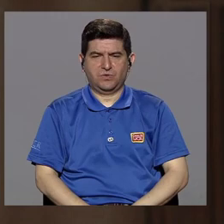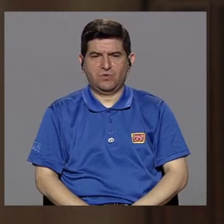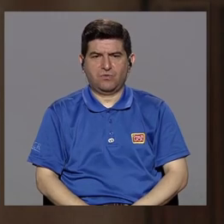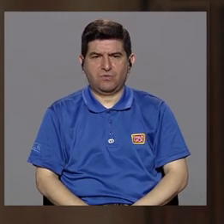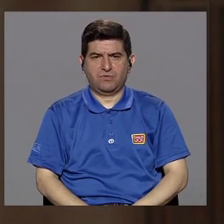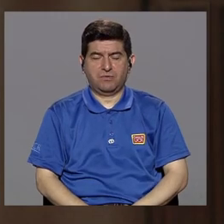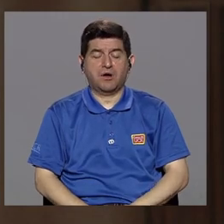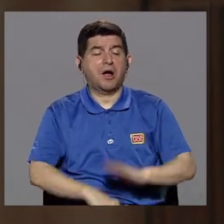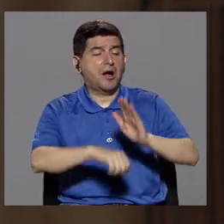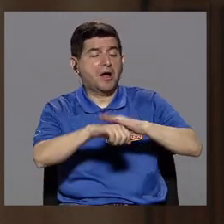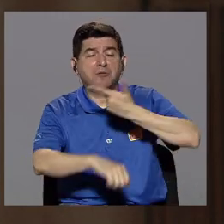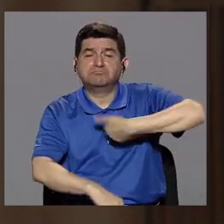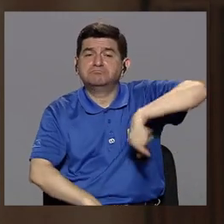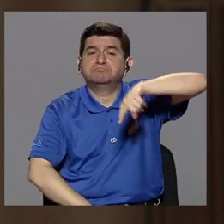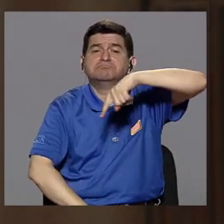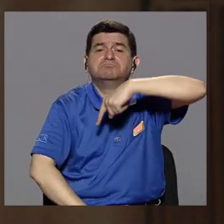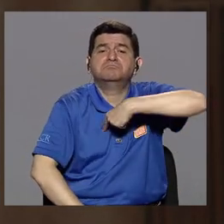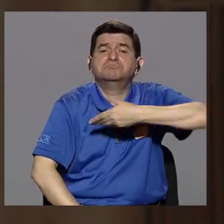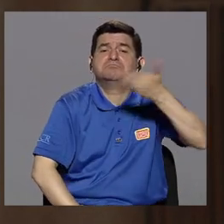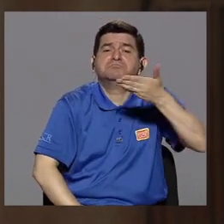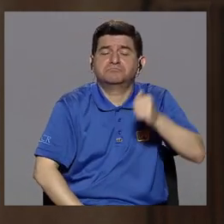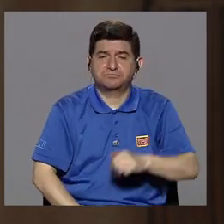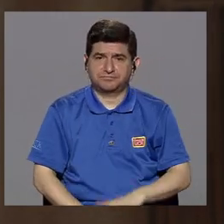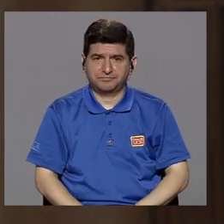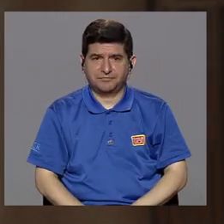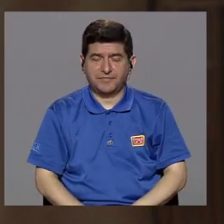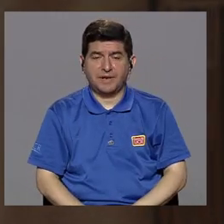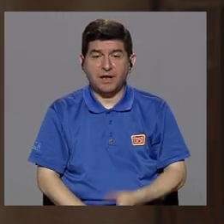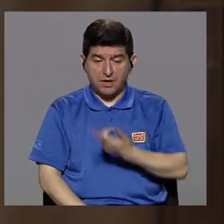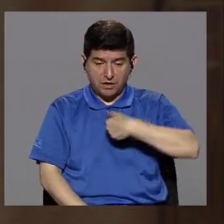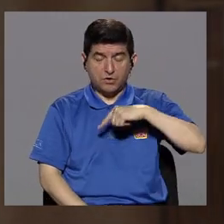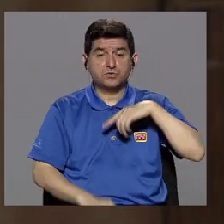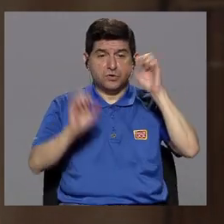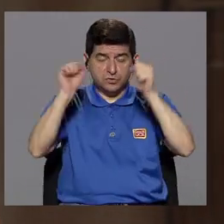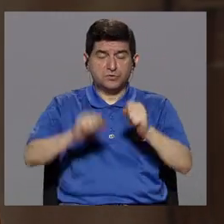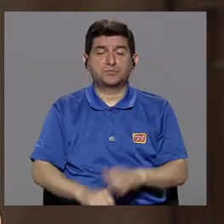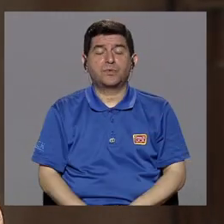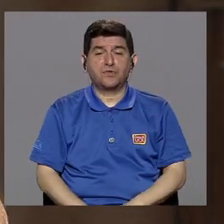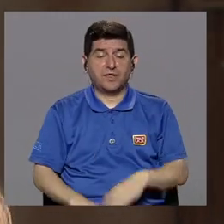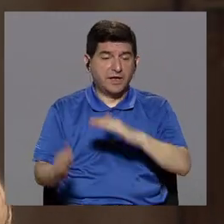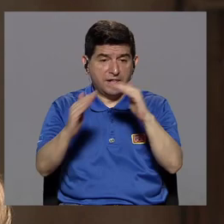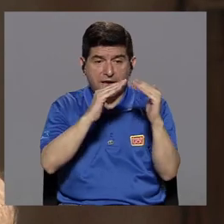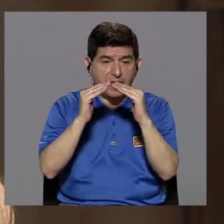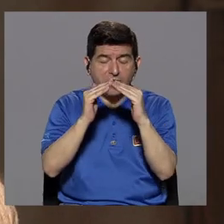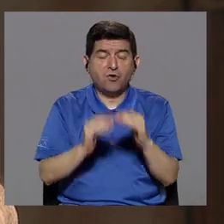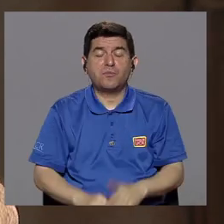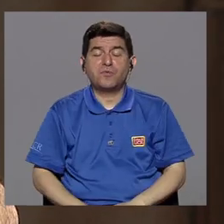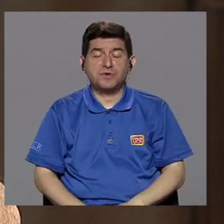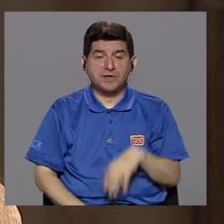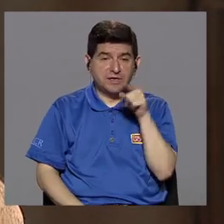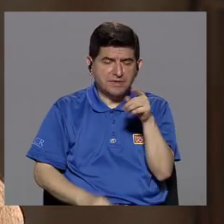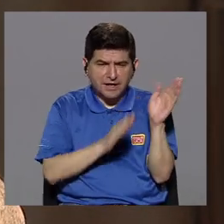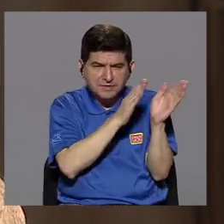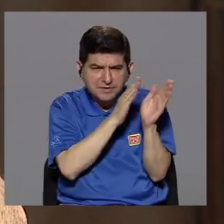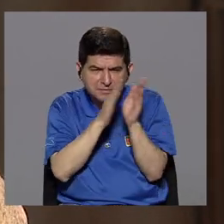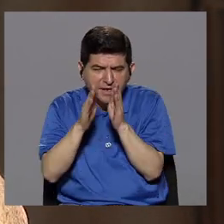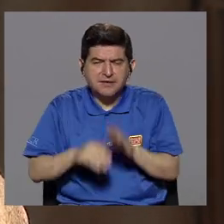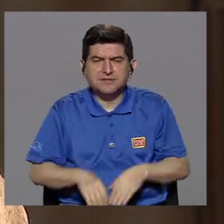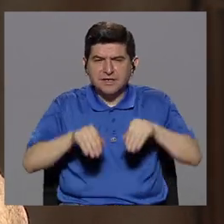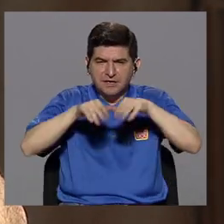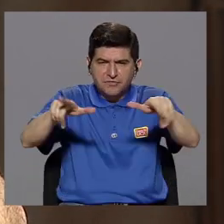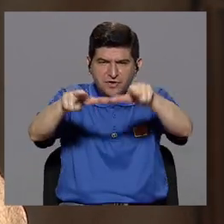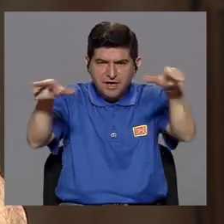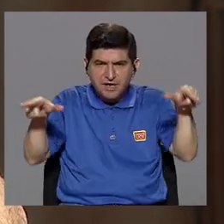permitido darle voz a comunidades donde se están organizando redes locales para